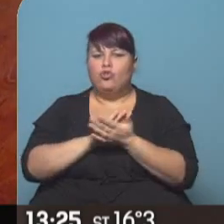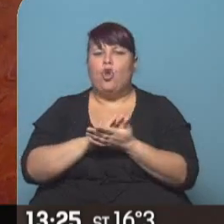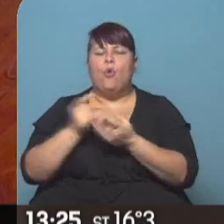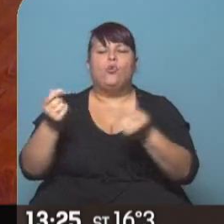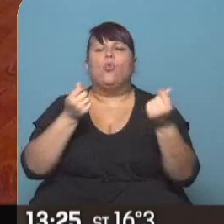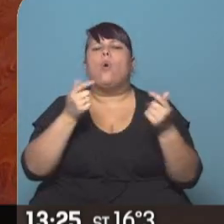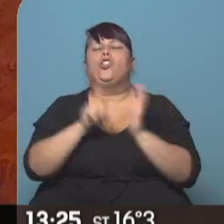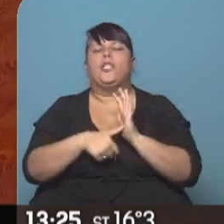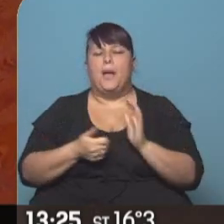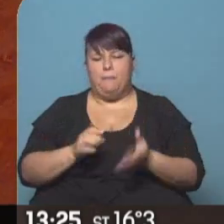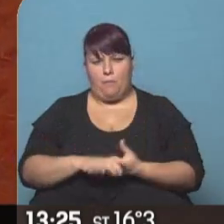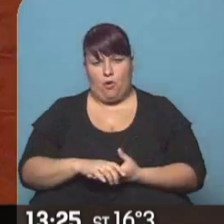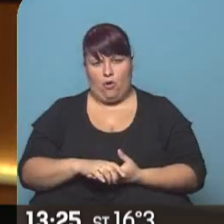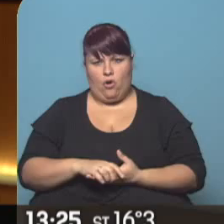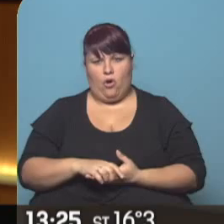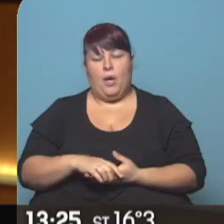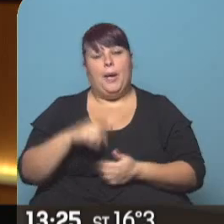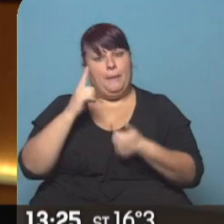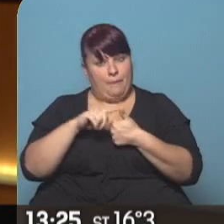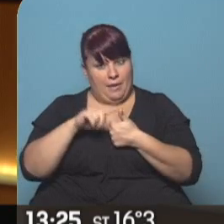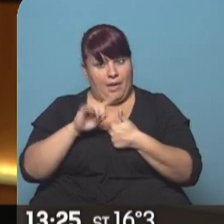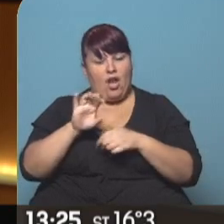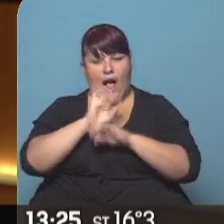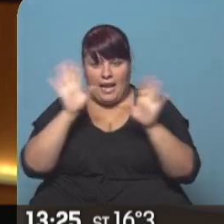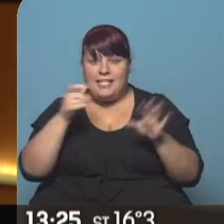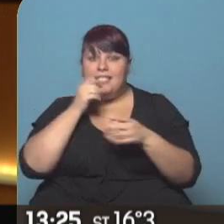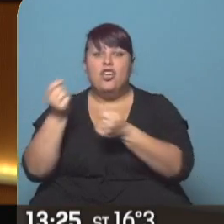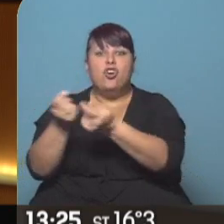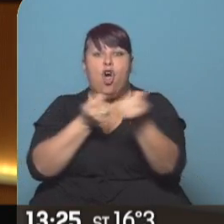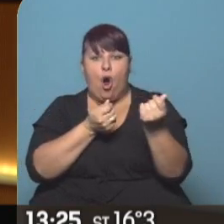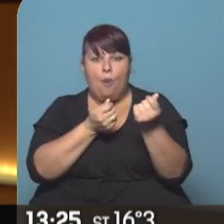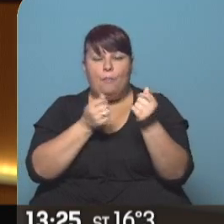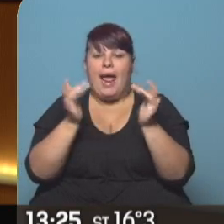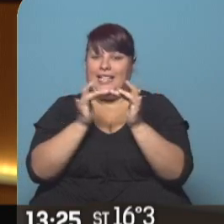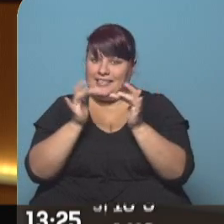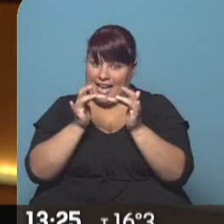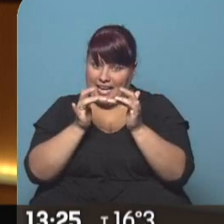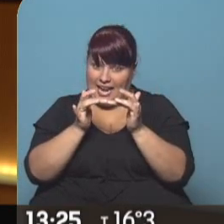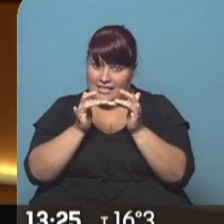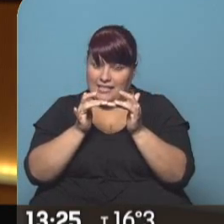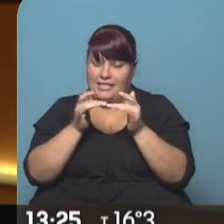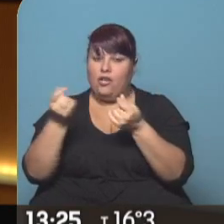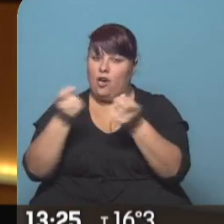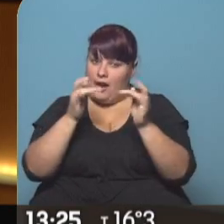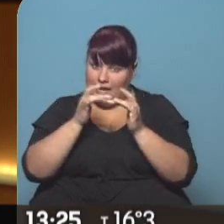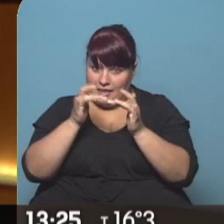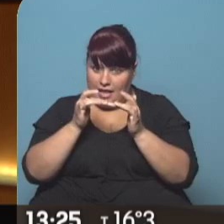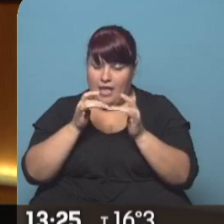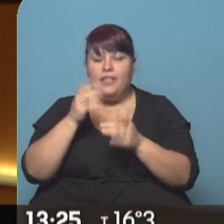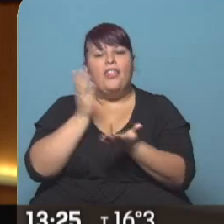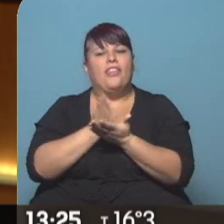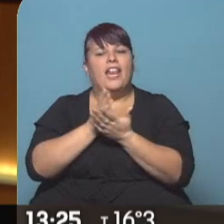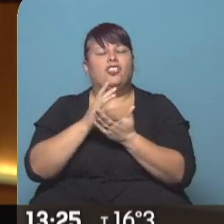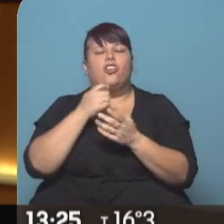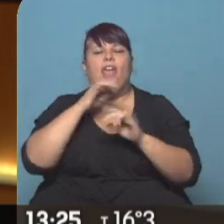consumidor, ¿cuánto tiempo tenemos? En primer lugar, dejar en claro que cuando uno hace compra electrónica a través del comercio electrónico, el derecho